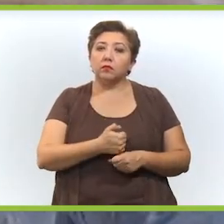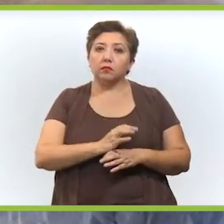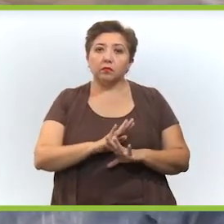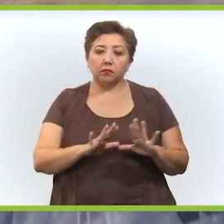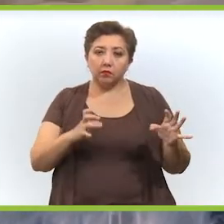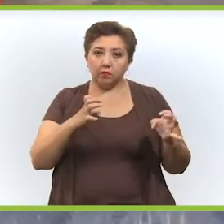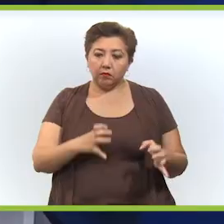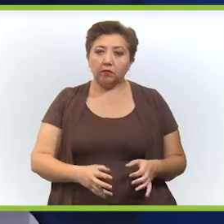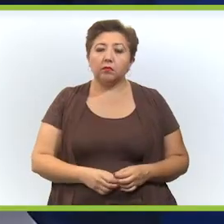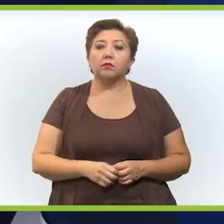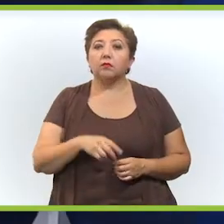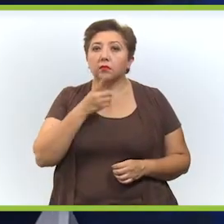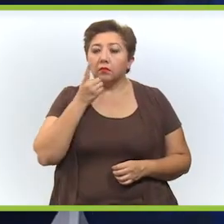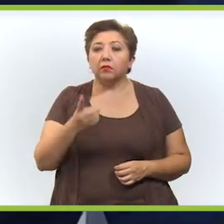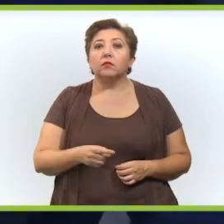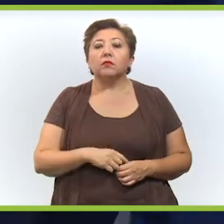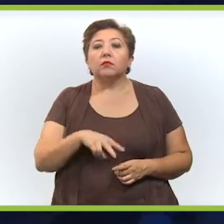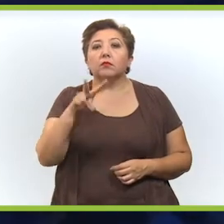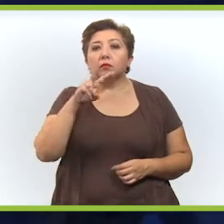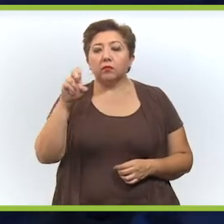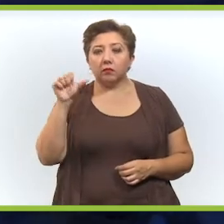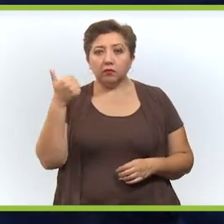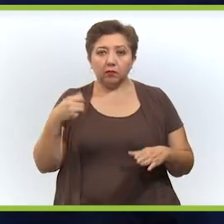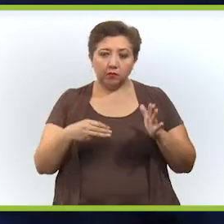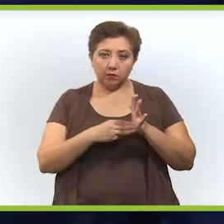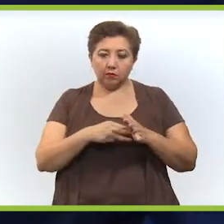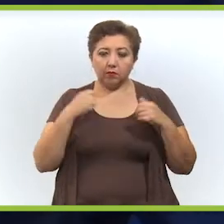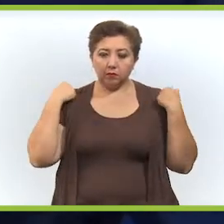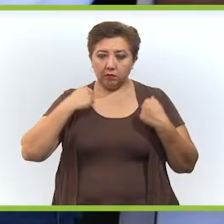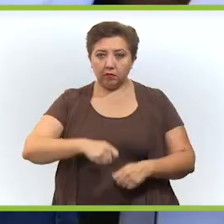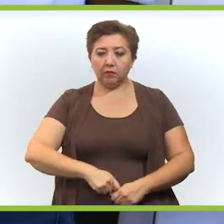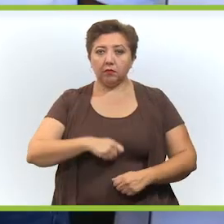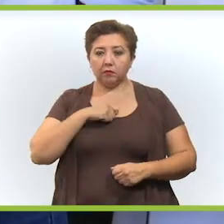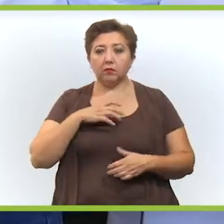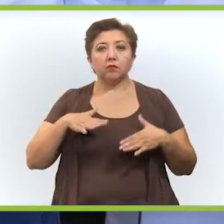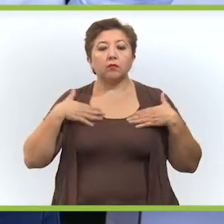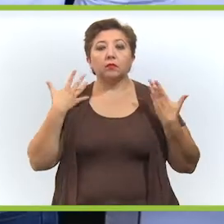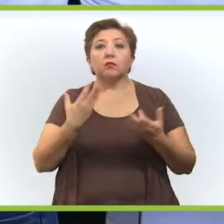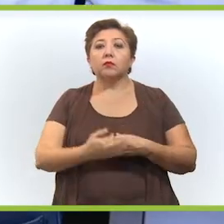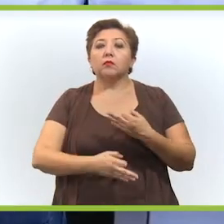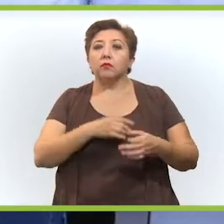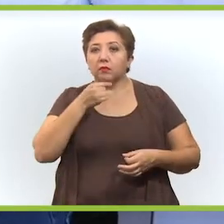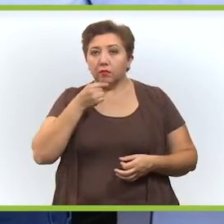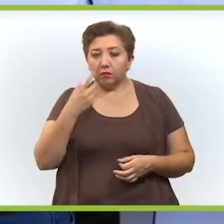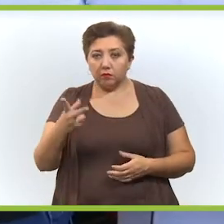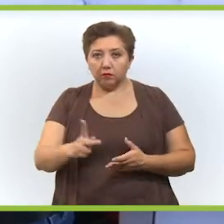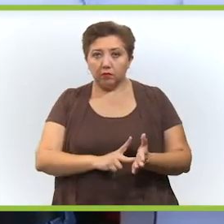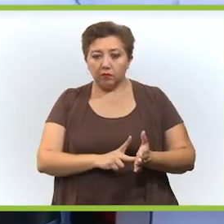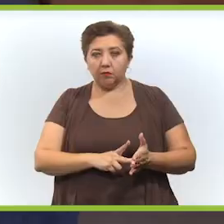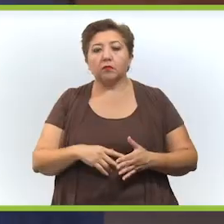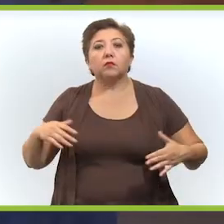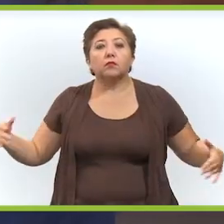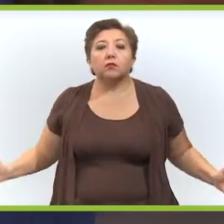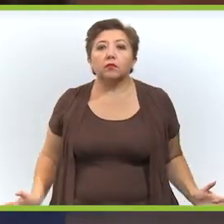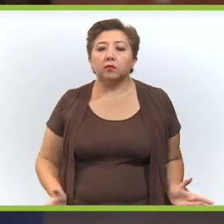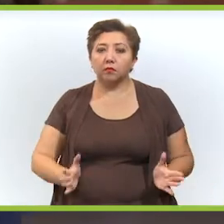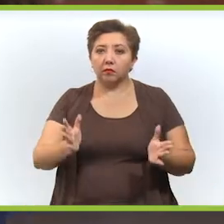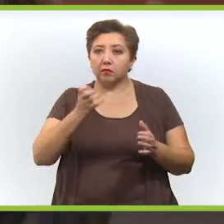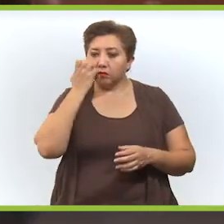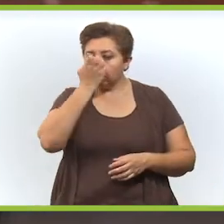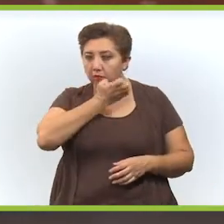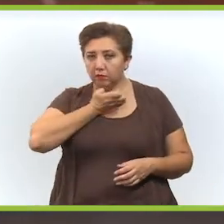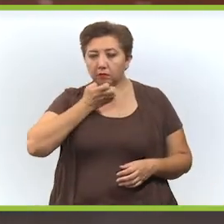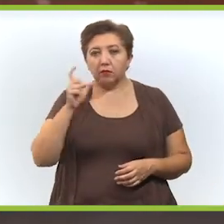chamarras que estamos entregando a todos los niños como parte del programa Impulso Escolar. Tú recordarás, Libden, que cuando es el inicio de clases, nosotros les